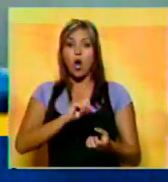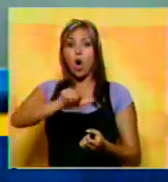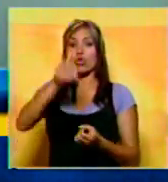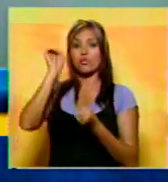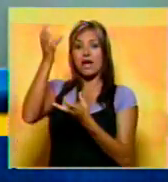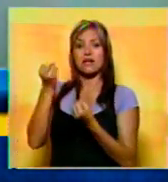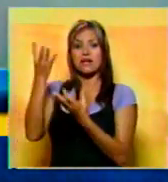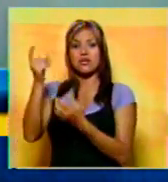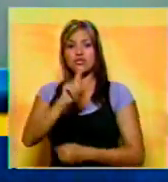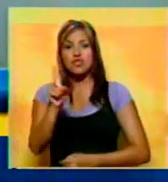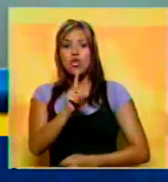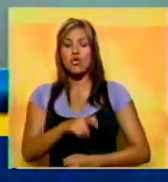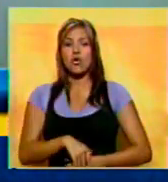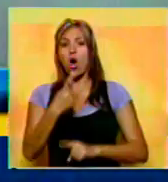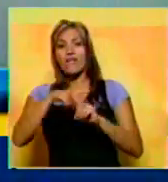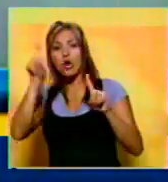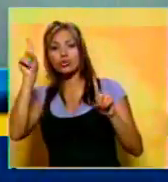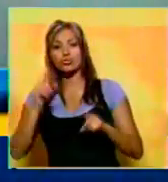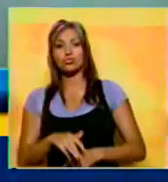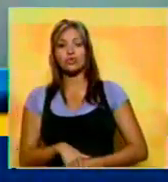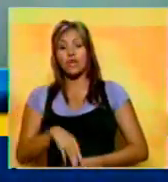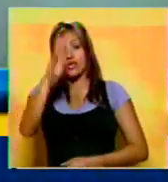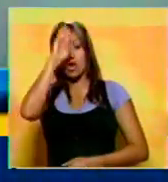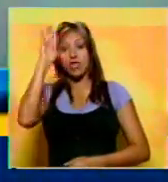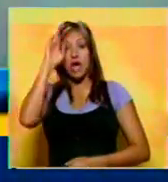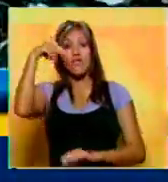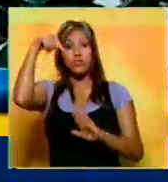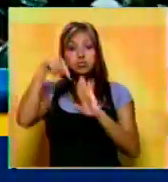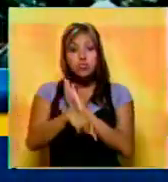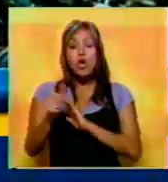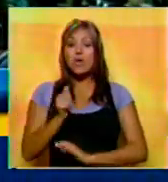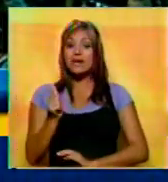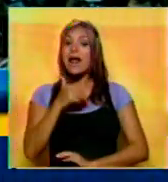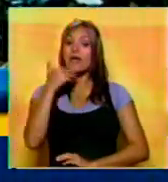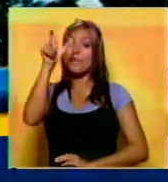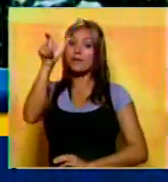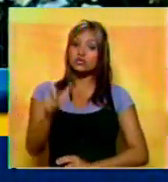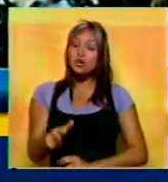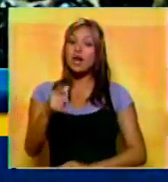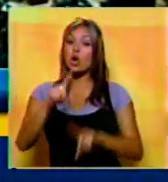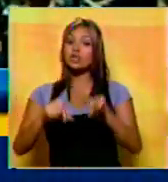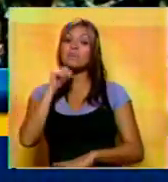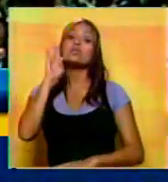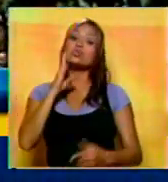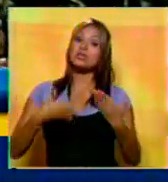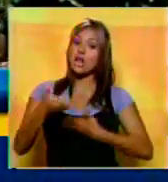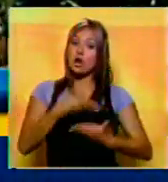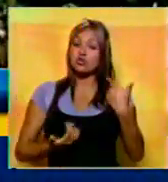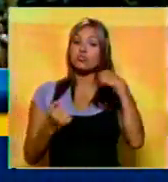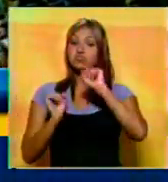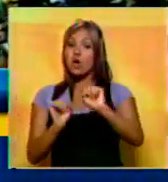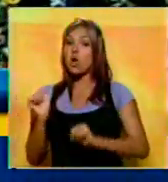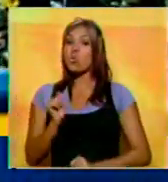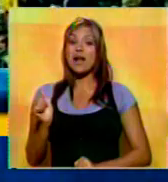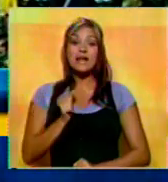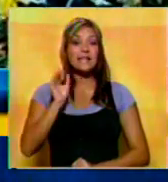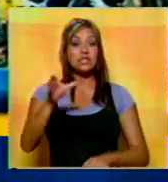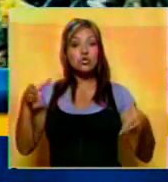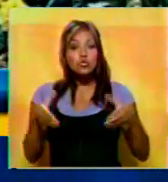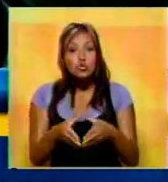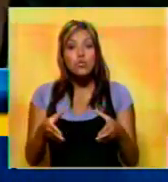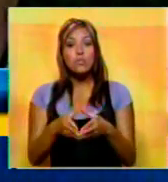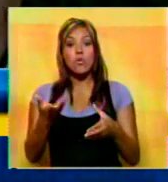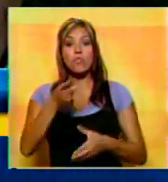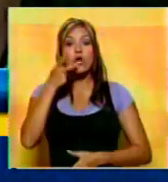Diosdado Cabello, presidente de la Asamblea Nacional, aseguró que irán a fondo contra cualquier ciudadano inmerso en delitos de corrupción, sea cual sea su partido de